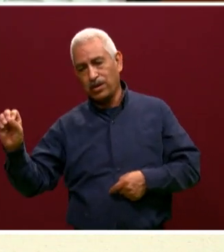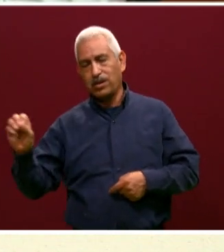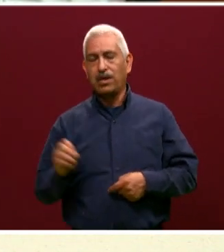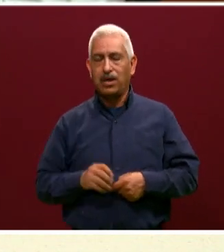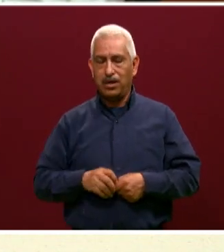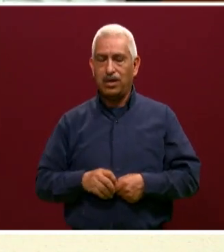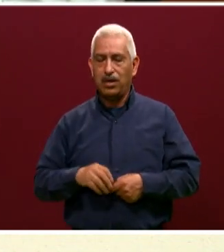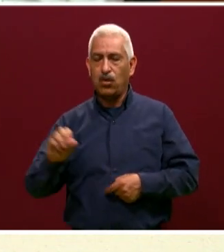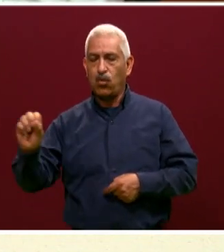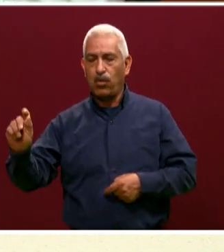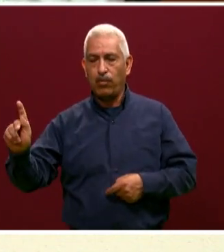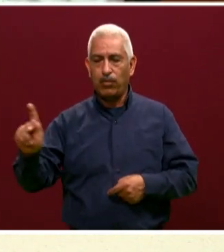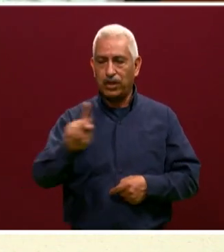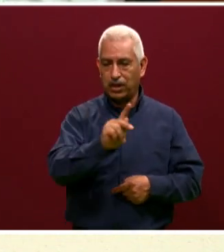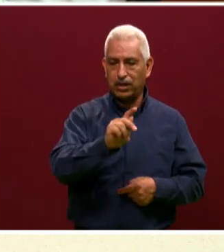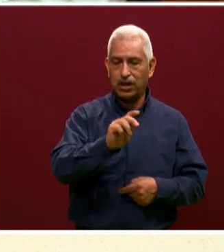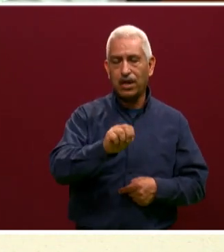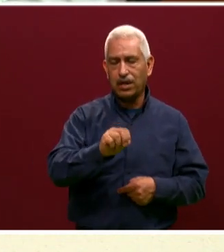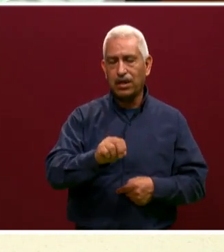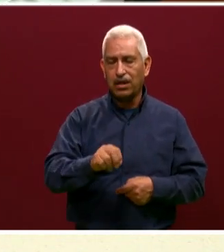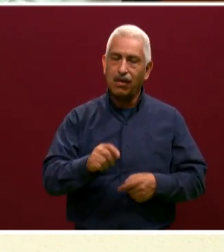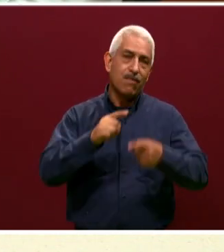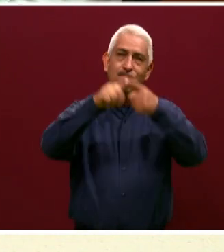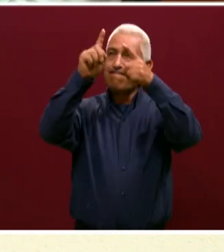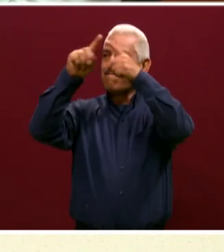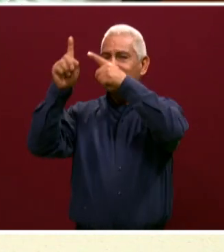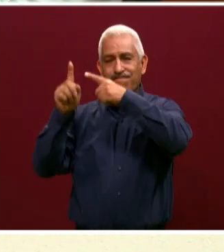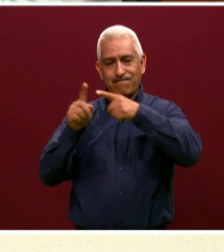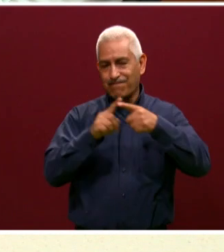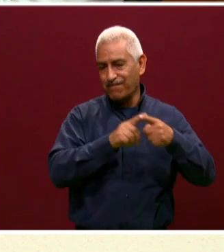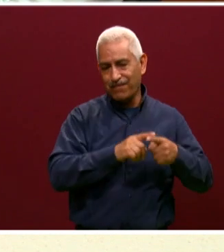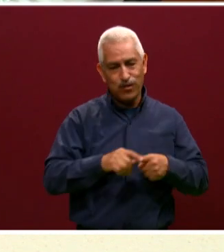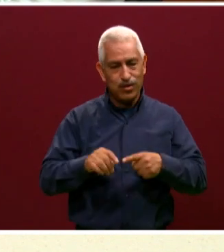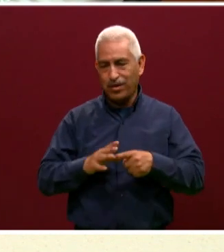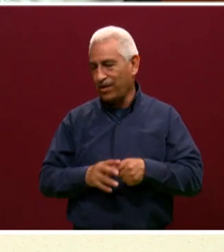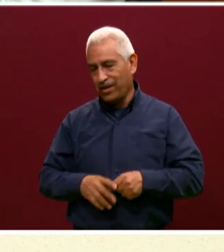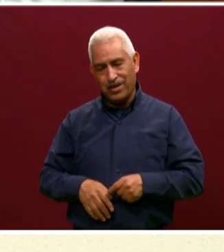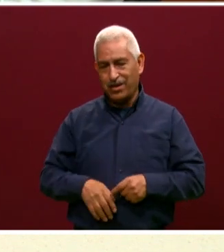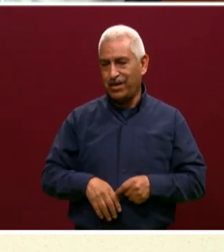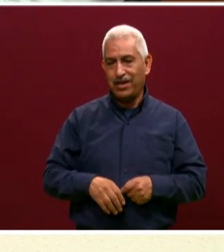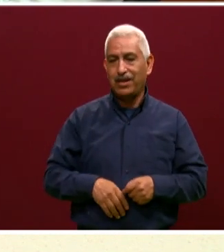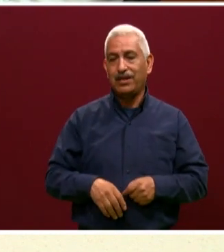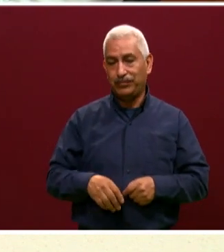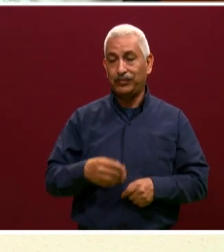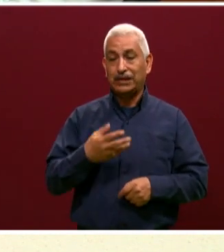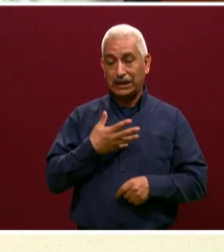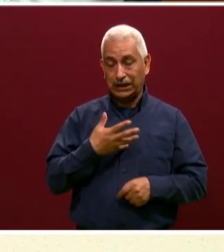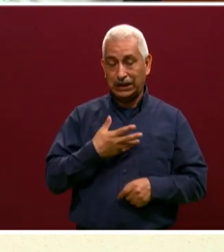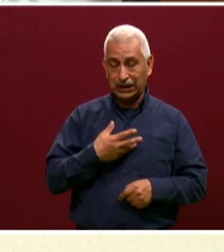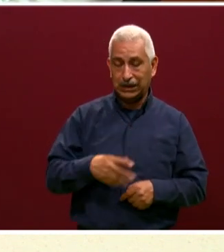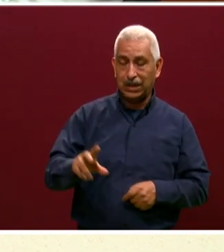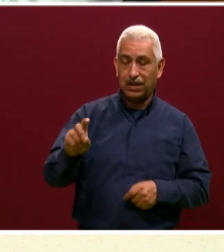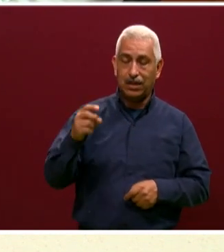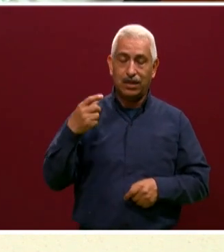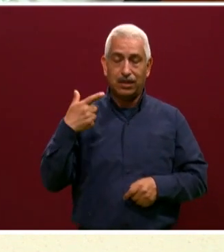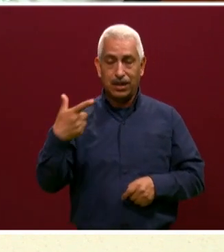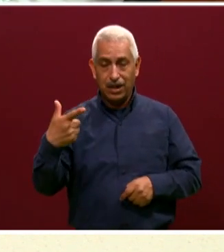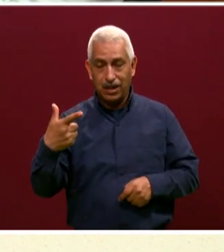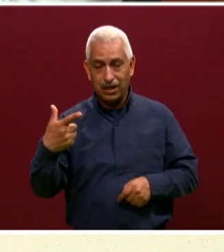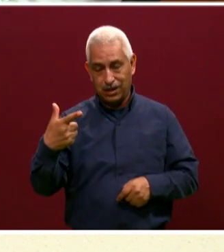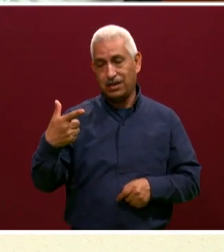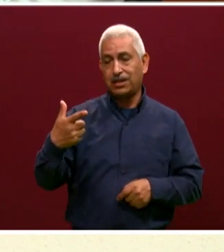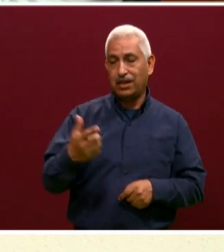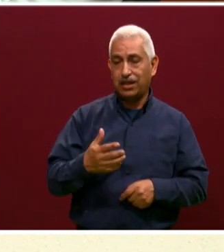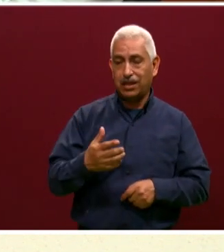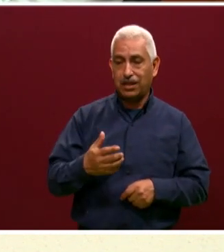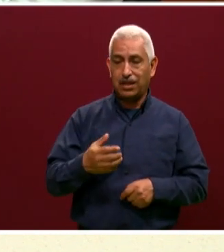Iscaquizla, Pahuatlán. Bueno, es que son 37 planteles, ¿verdad? 37 planteles y ya casi por cumplir 40